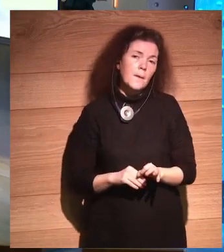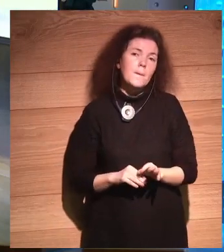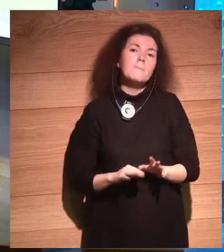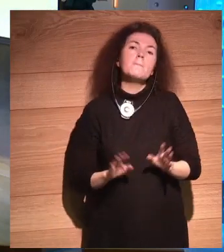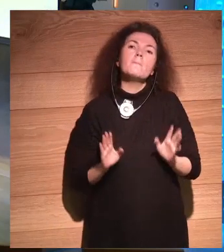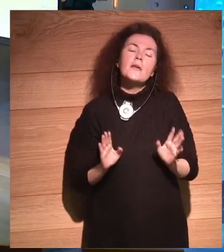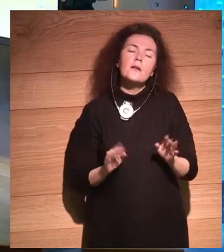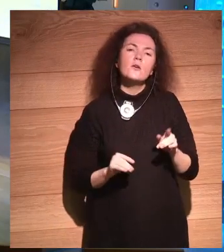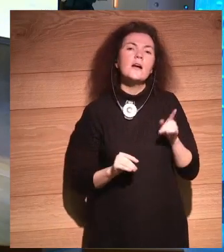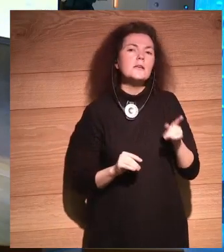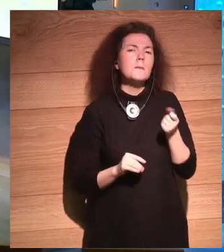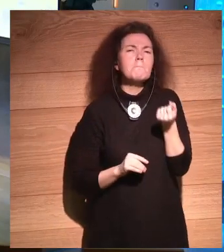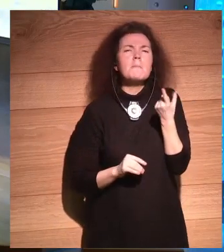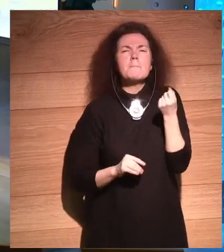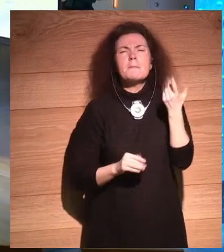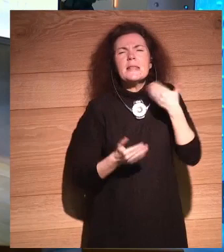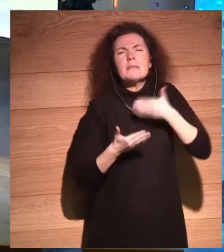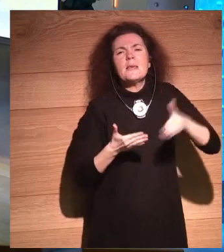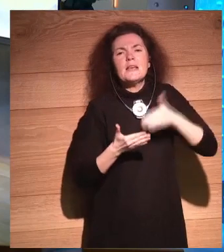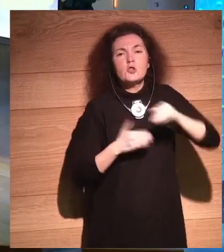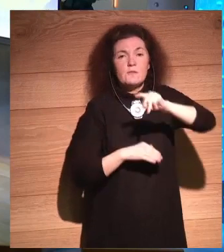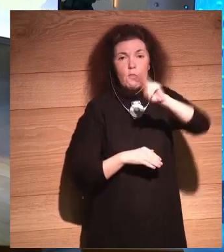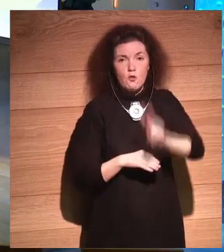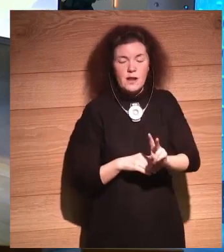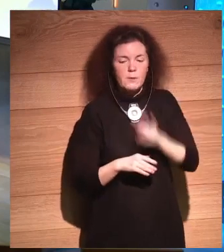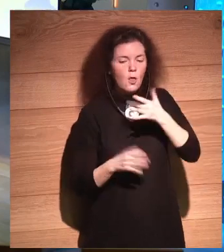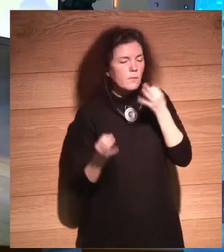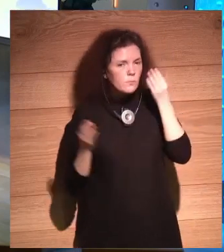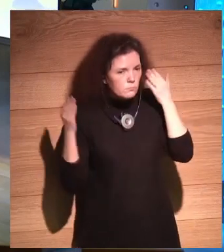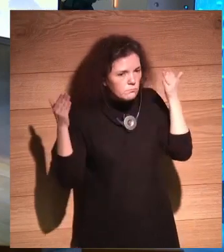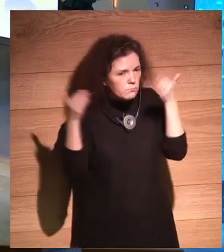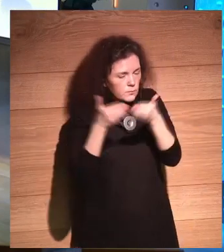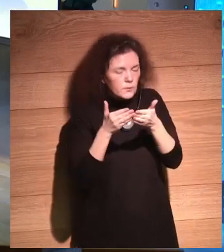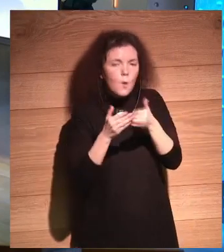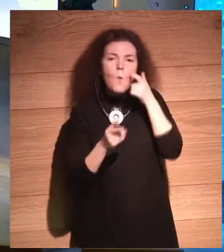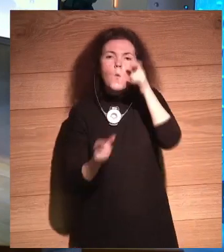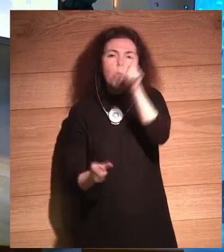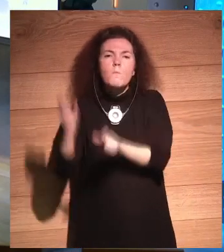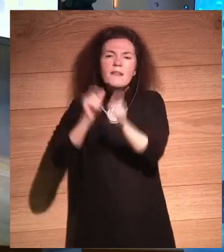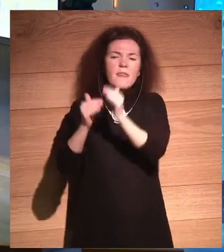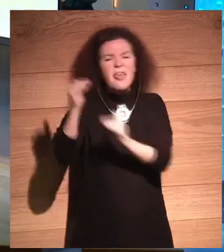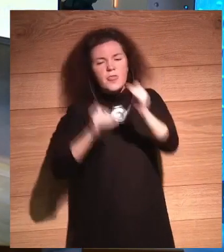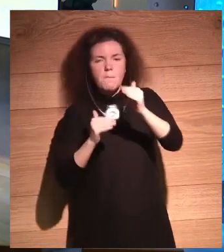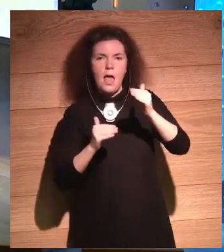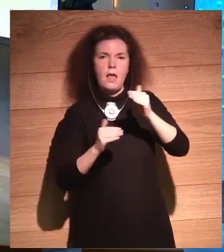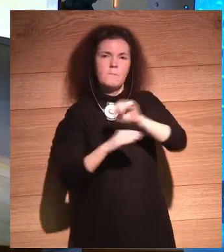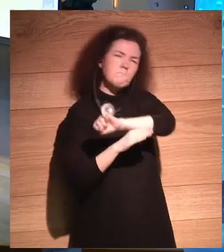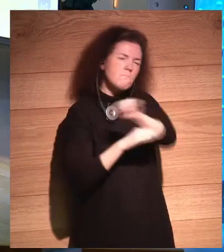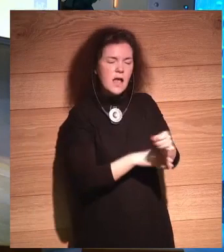Pero estos son miles de billones de dólares, pero tenemos que pensar cómo hacer que la humanidad esté por encima de la tecnología.